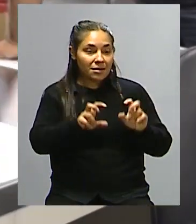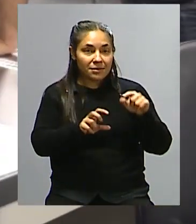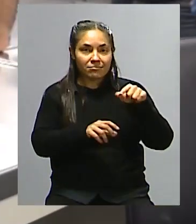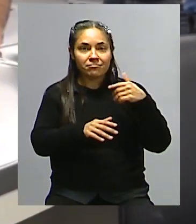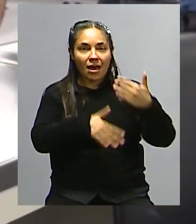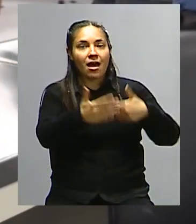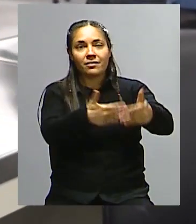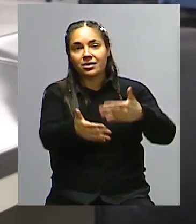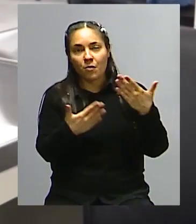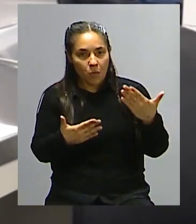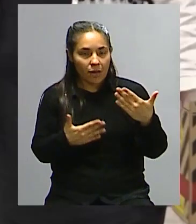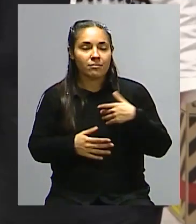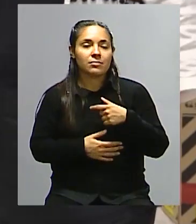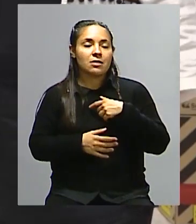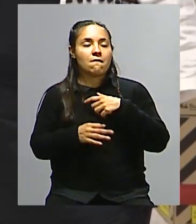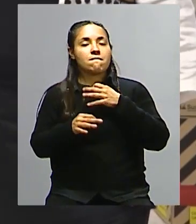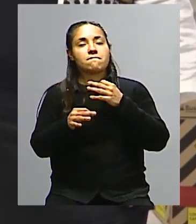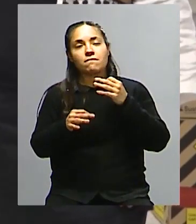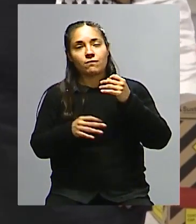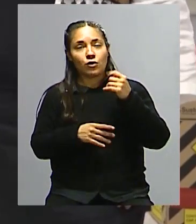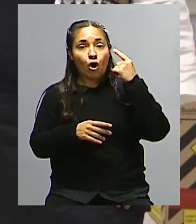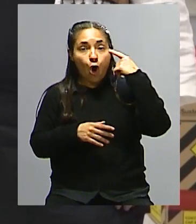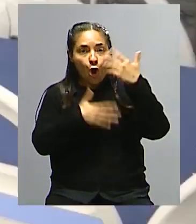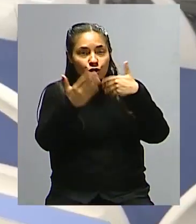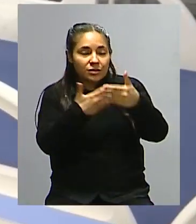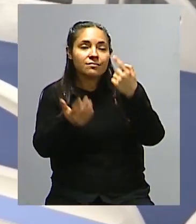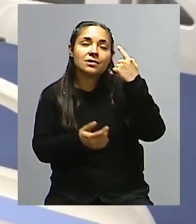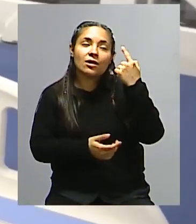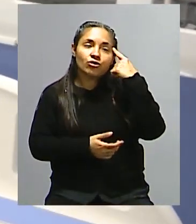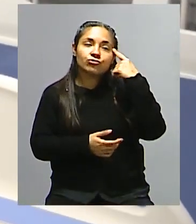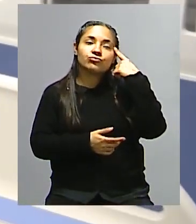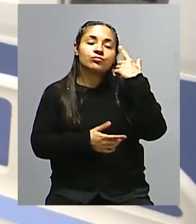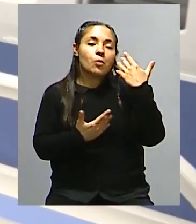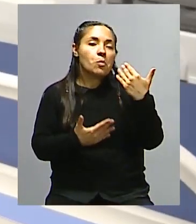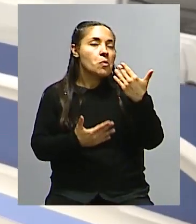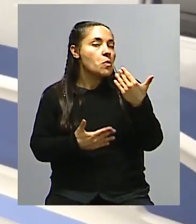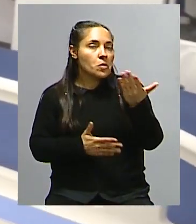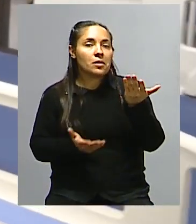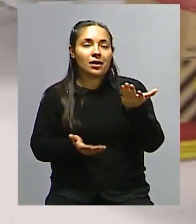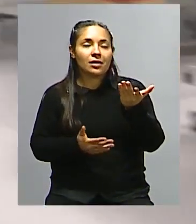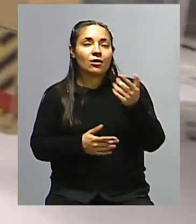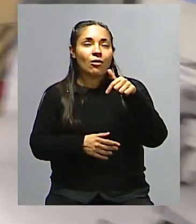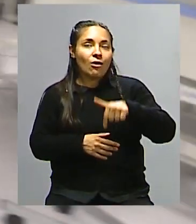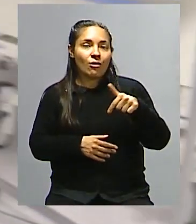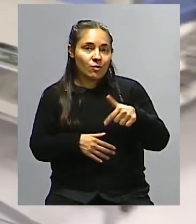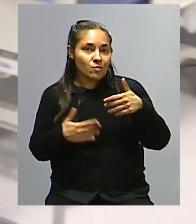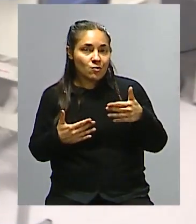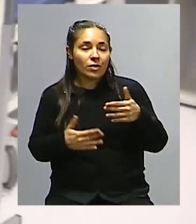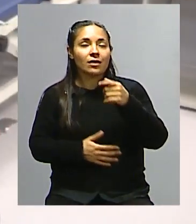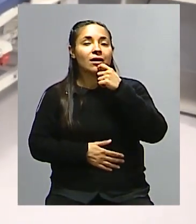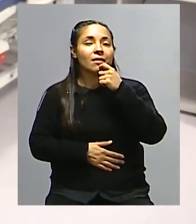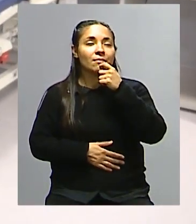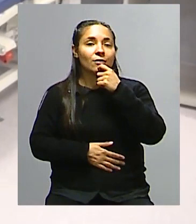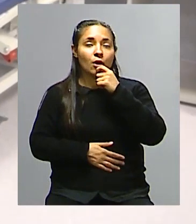la formación, en el tema de la difusión de conocimiento. Imagínate que hoy prácticamente podemos darnos el lujo de, por ejemplo,